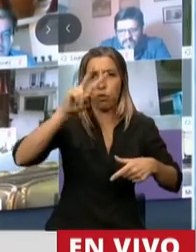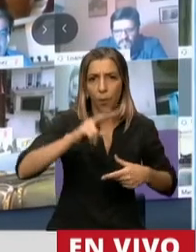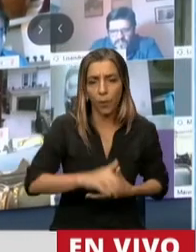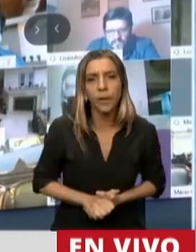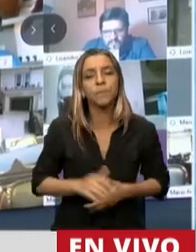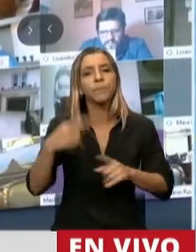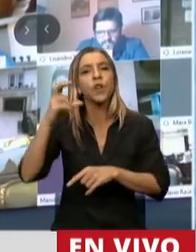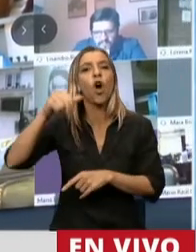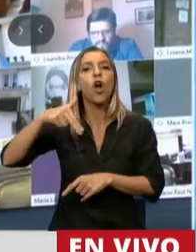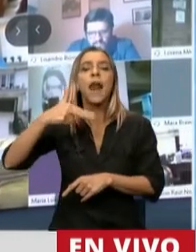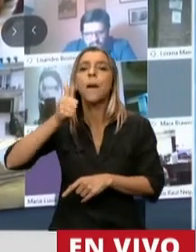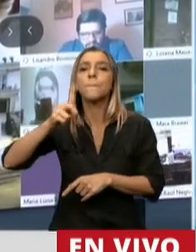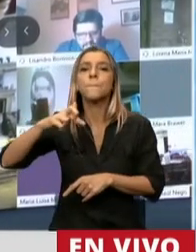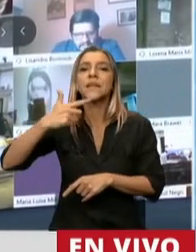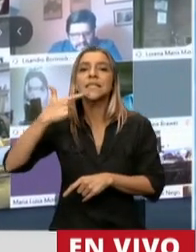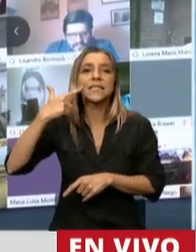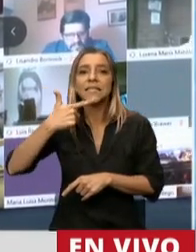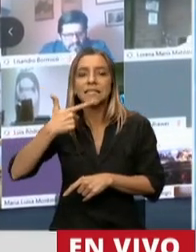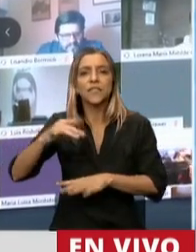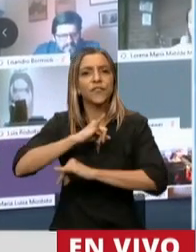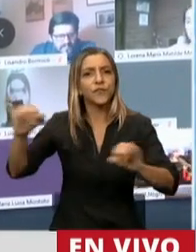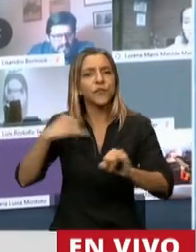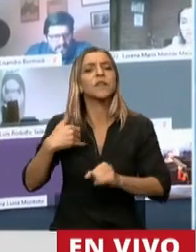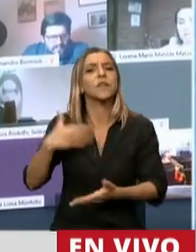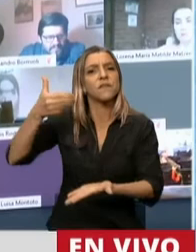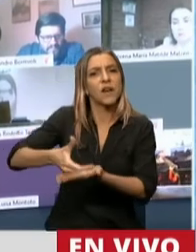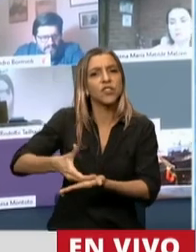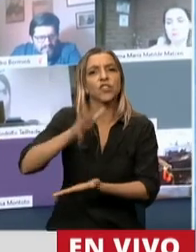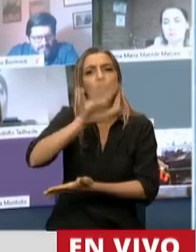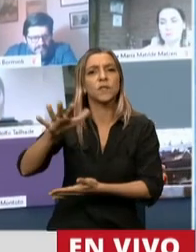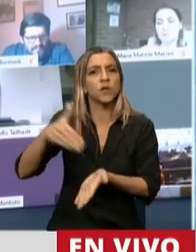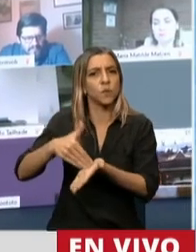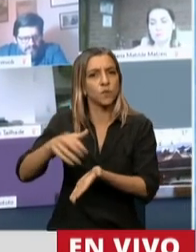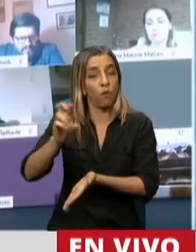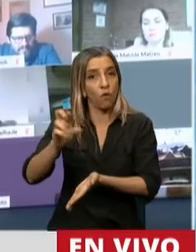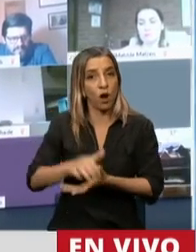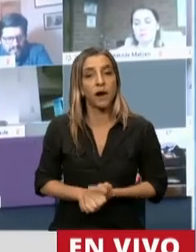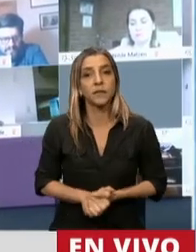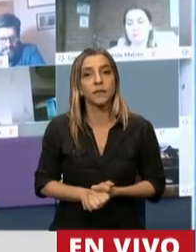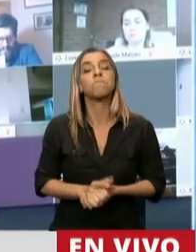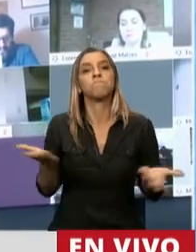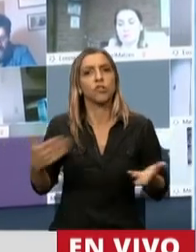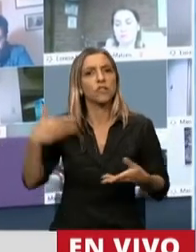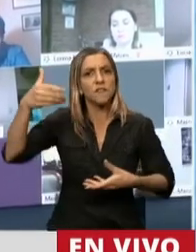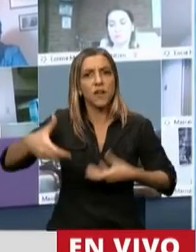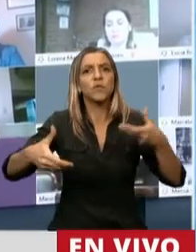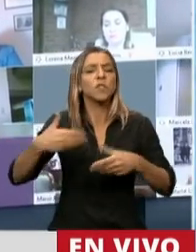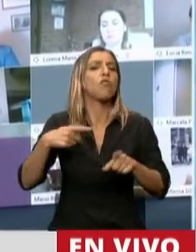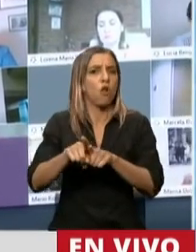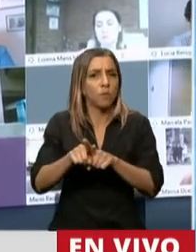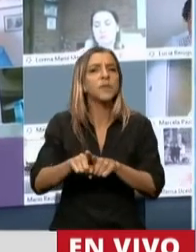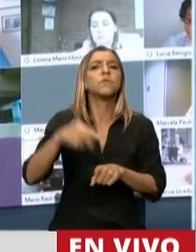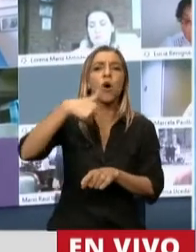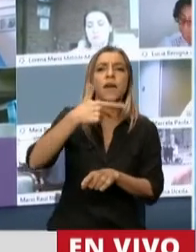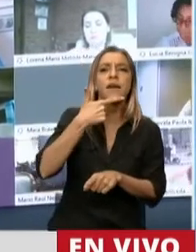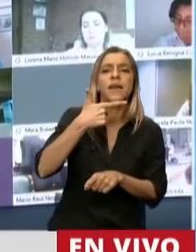Onapsis anunció una inversión de 55 millones de dólares. Igual aumento de inversiones NSR Argentina,